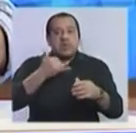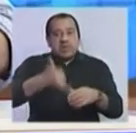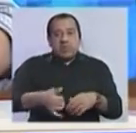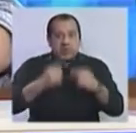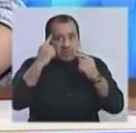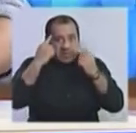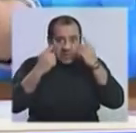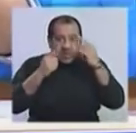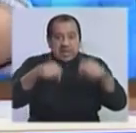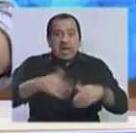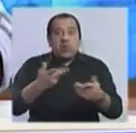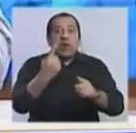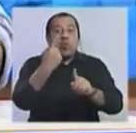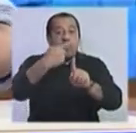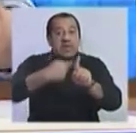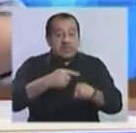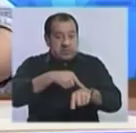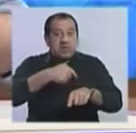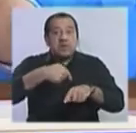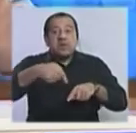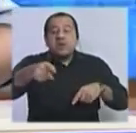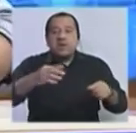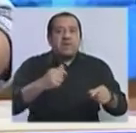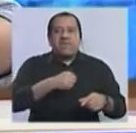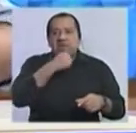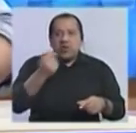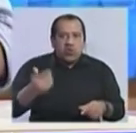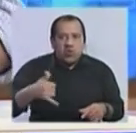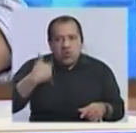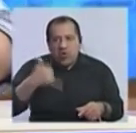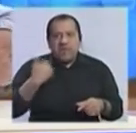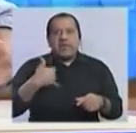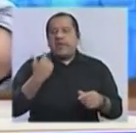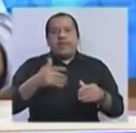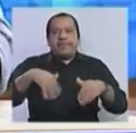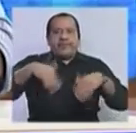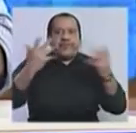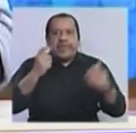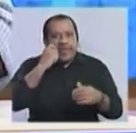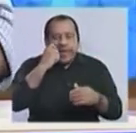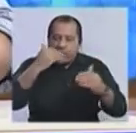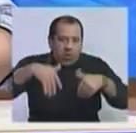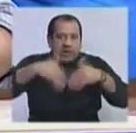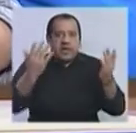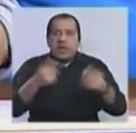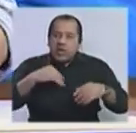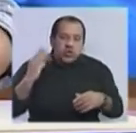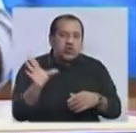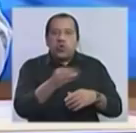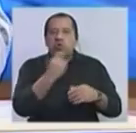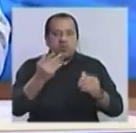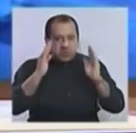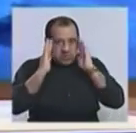de que en estos veintipico de días, acá, viejos, jóvenes, medianos, chiquilines, todo el mundo